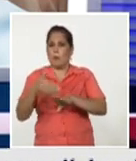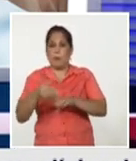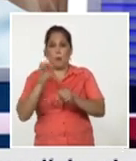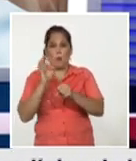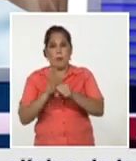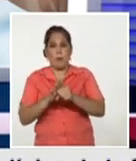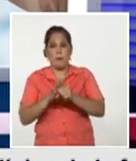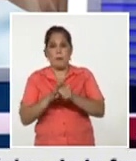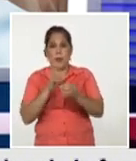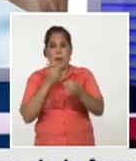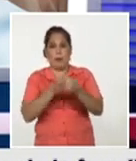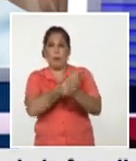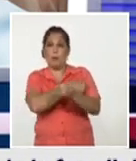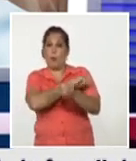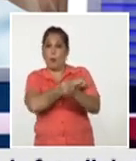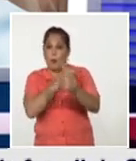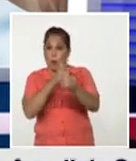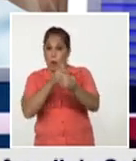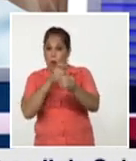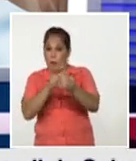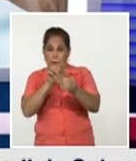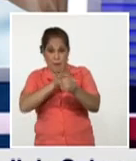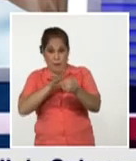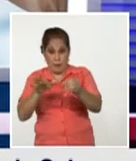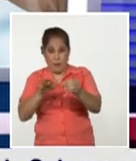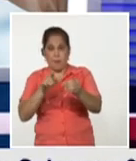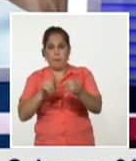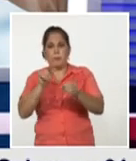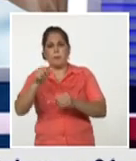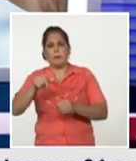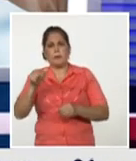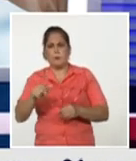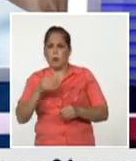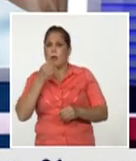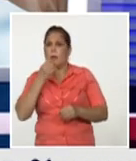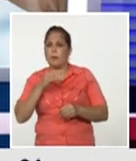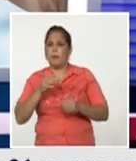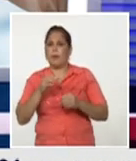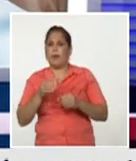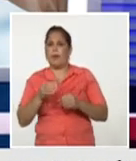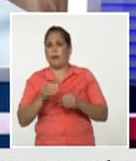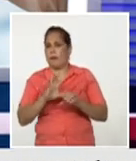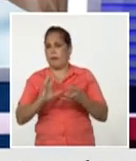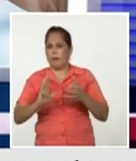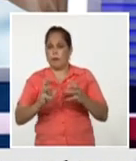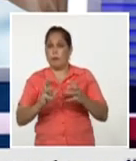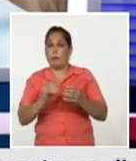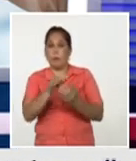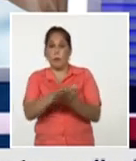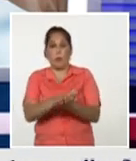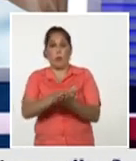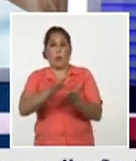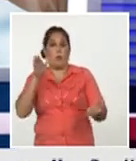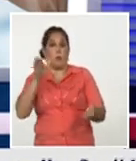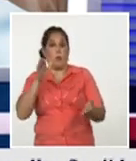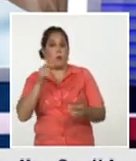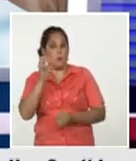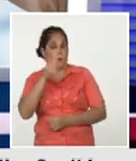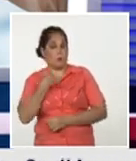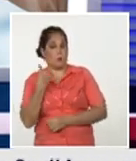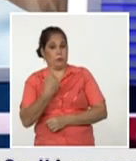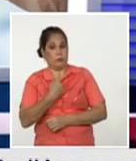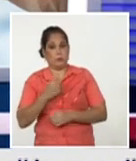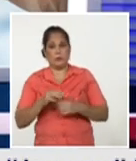intervención poblacional estos sujetos van a recibir su esquema es un compromiso del ensayo con los sujetos es un